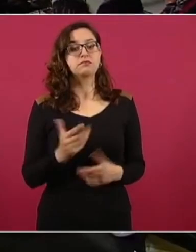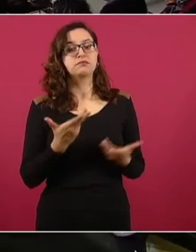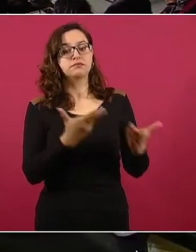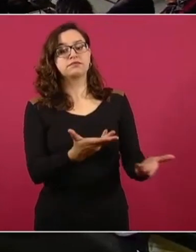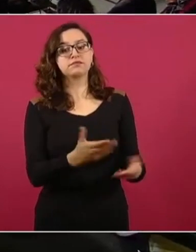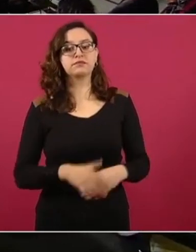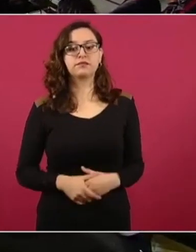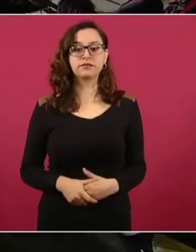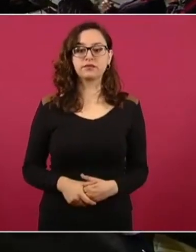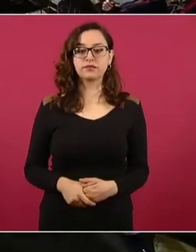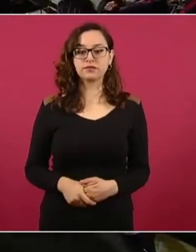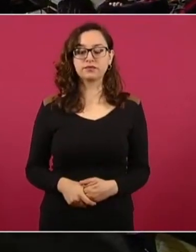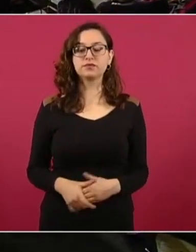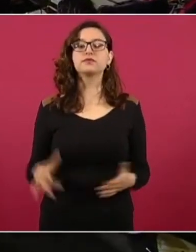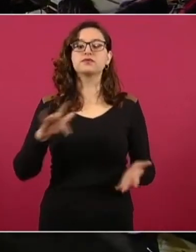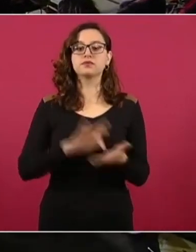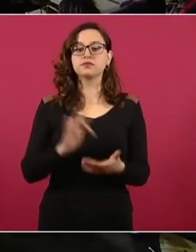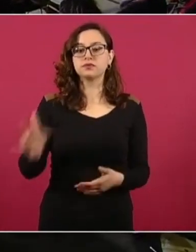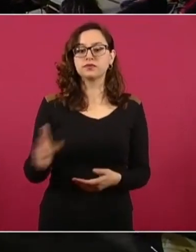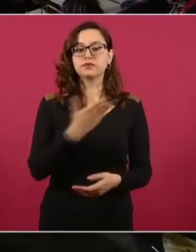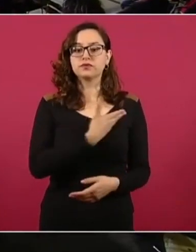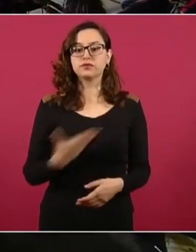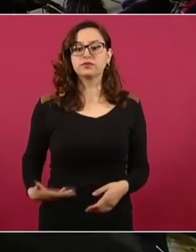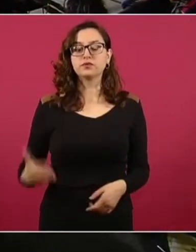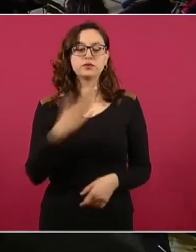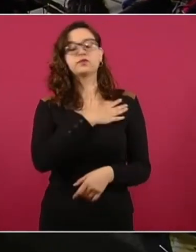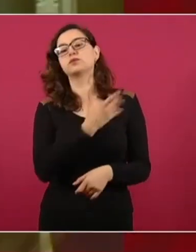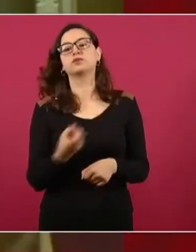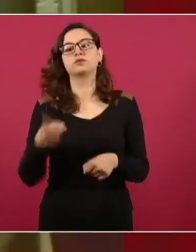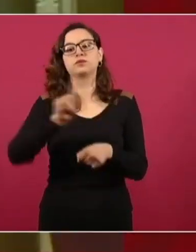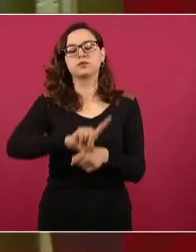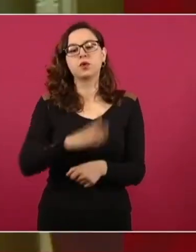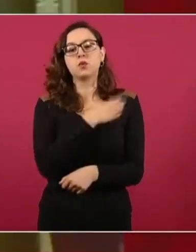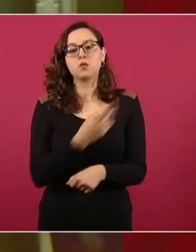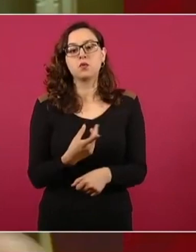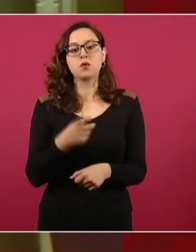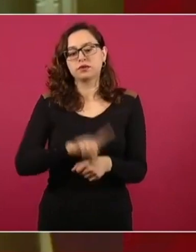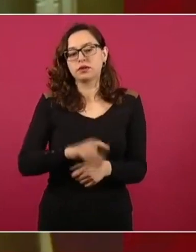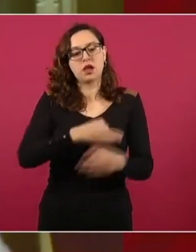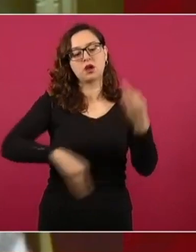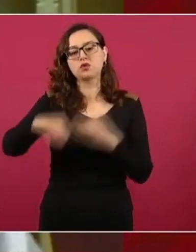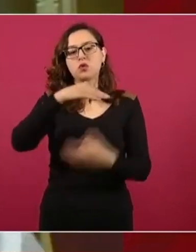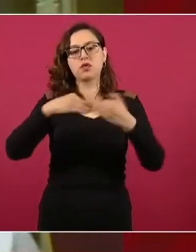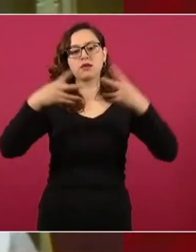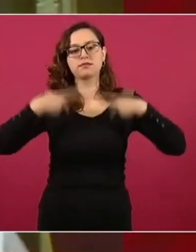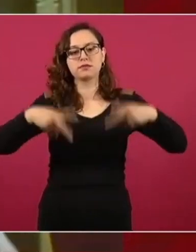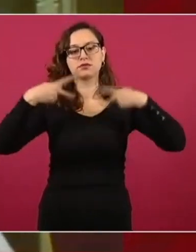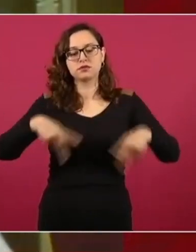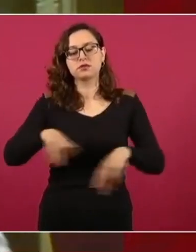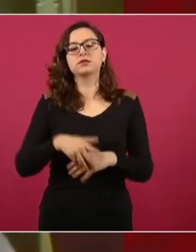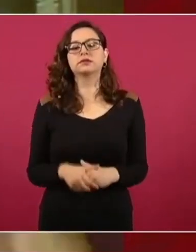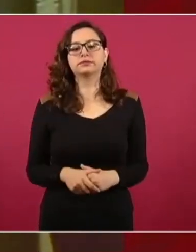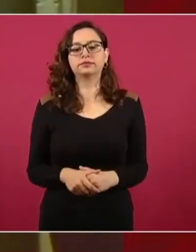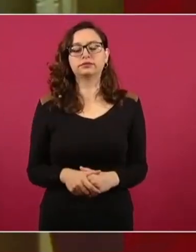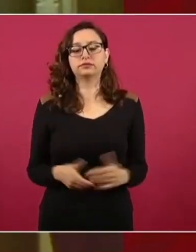Gracias, presidente. Muy buen día. Buen día para todos y para todas. Señor presidente, continuamos en